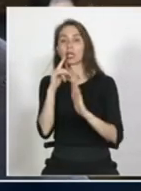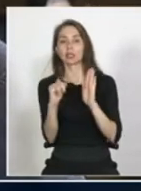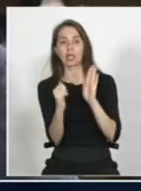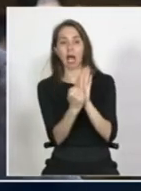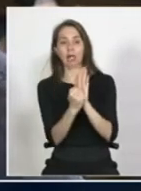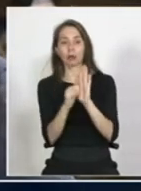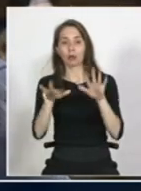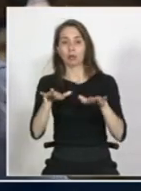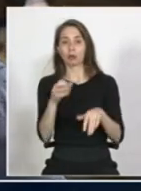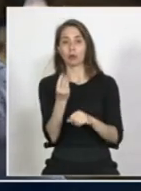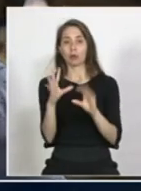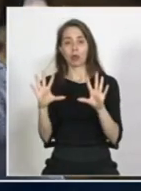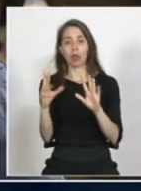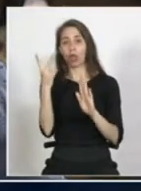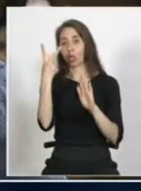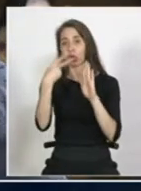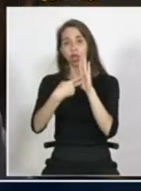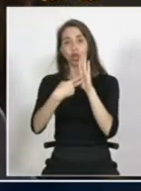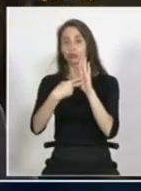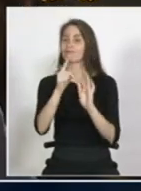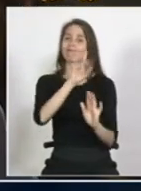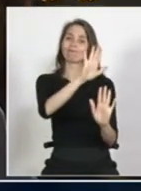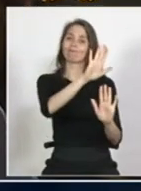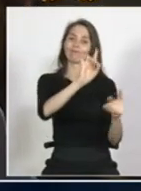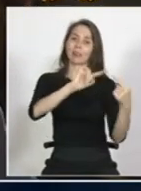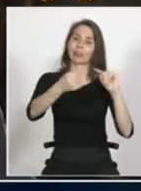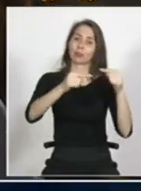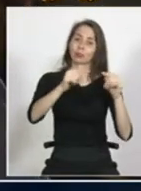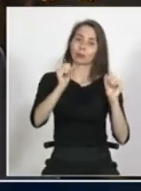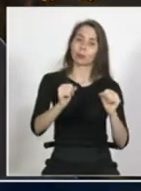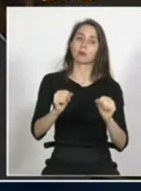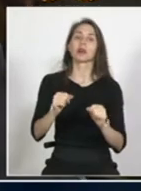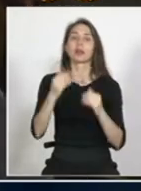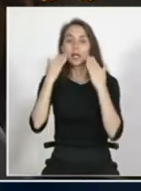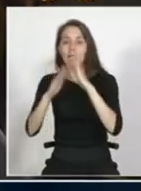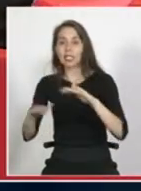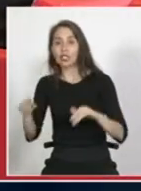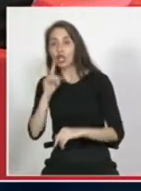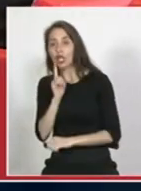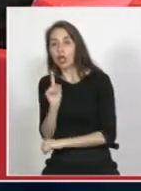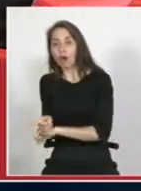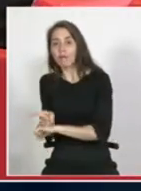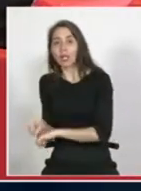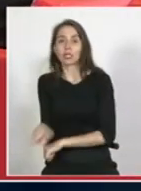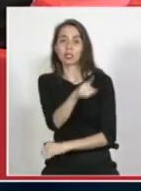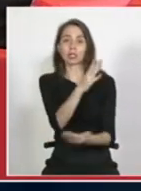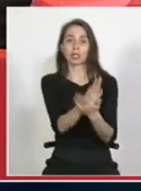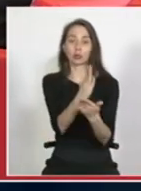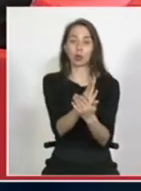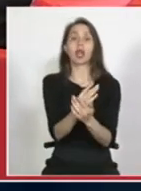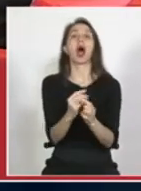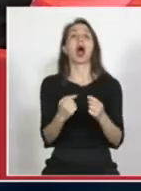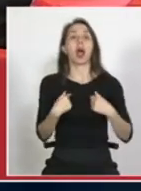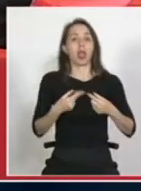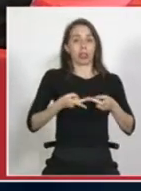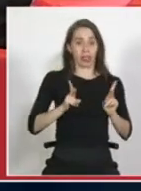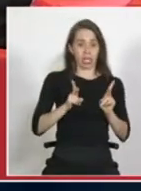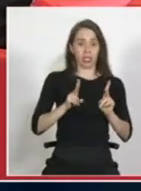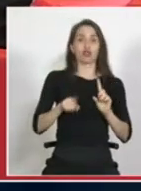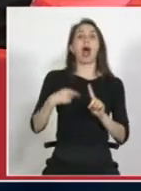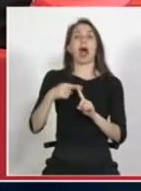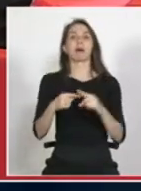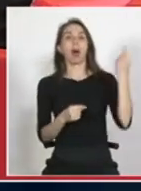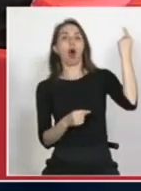número 10 es discutible pero también es obligación de los niños ir al colegio aparte del derecho lo consagra la